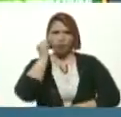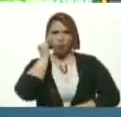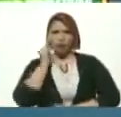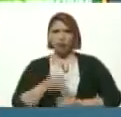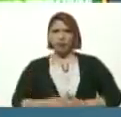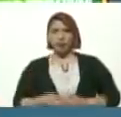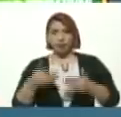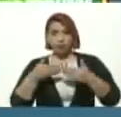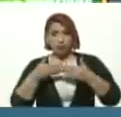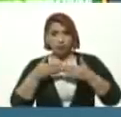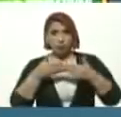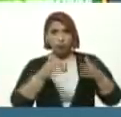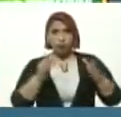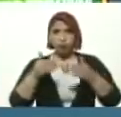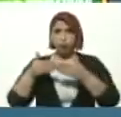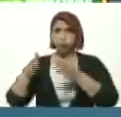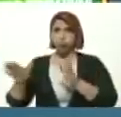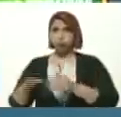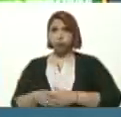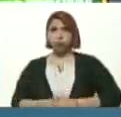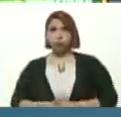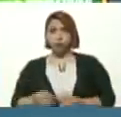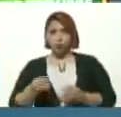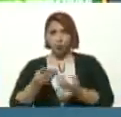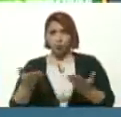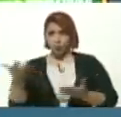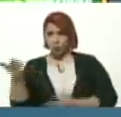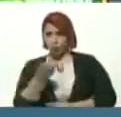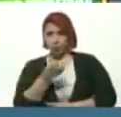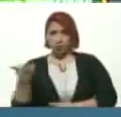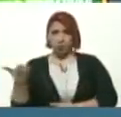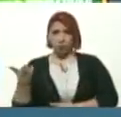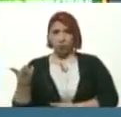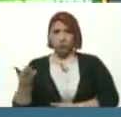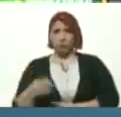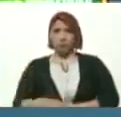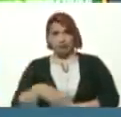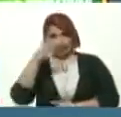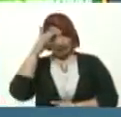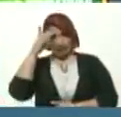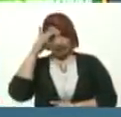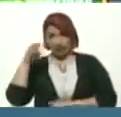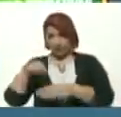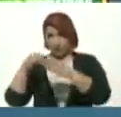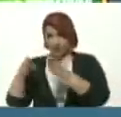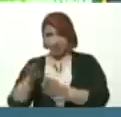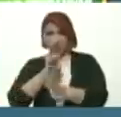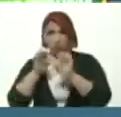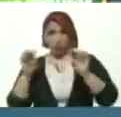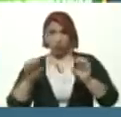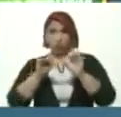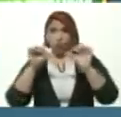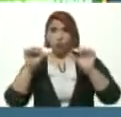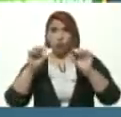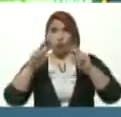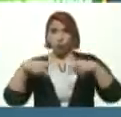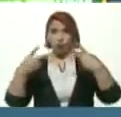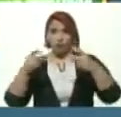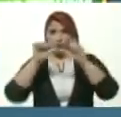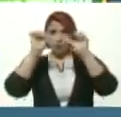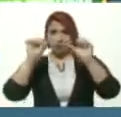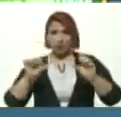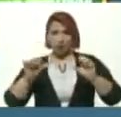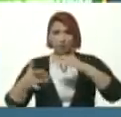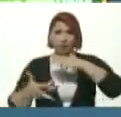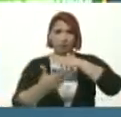Garanticen Ustedes dos Que El nuevo sistema Tecnológico